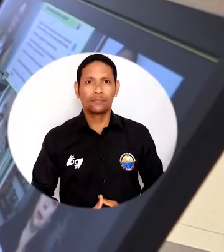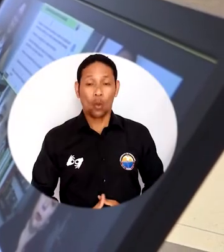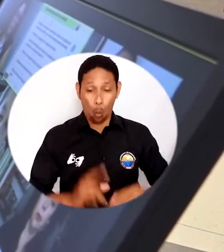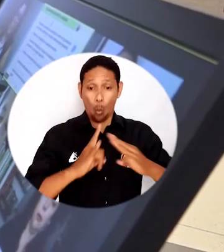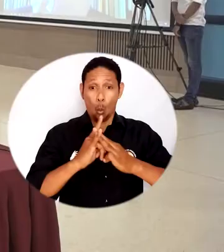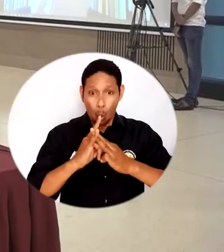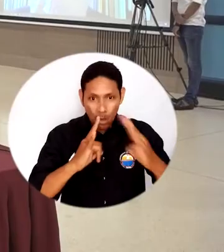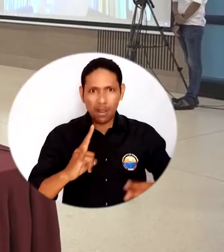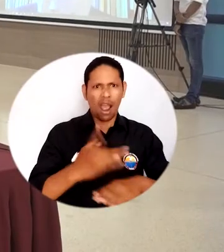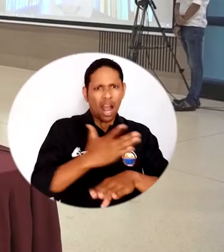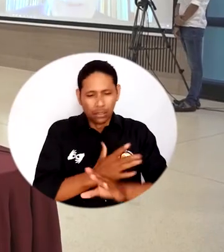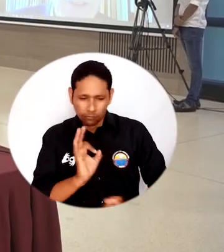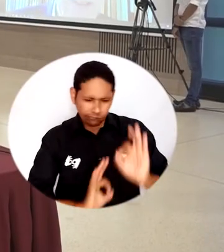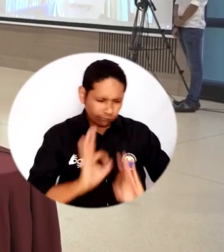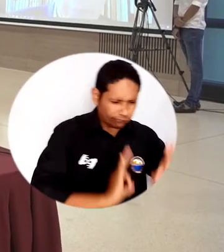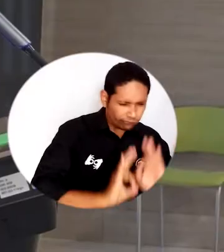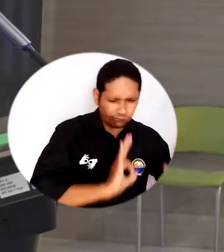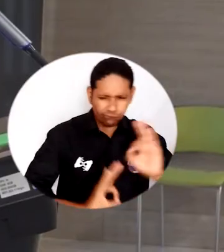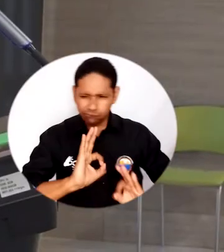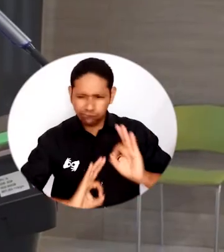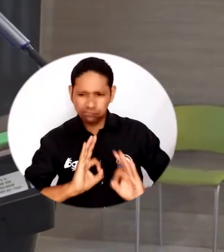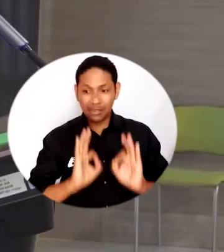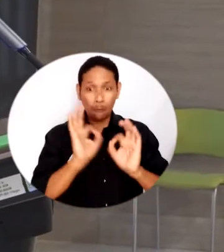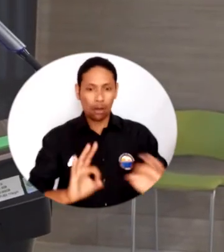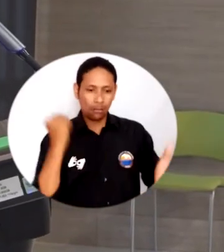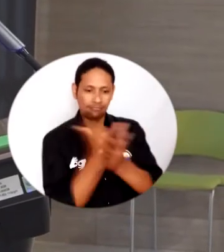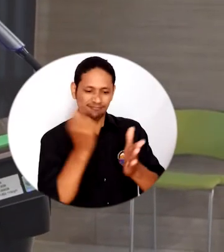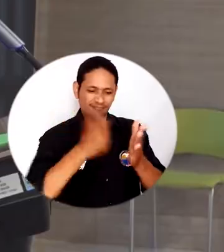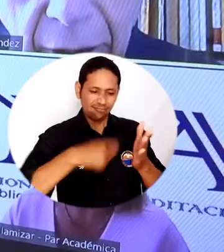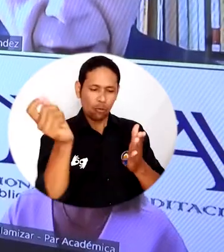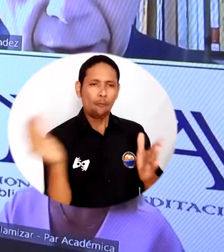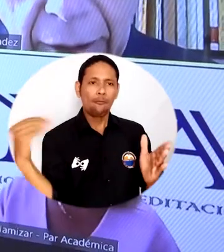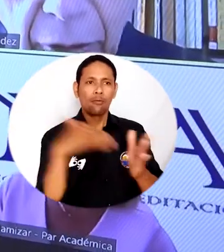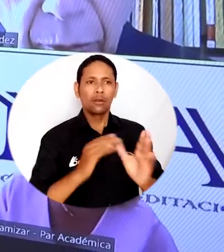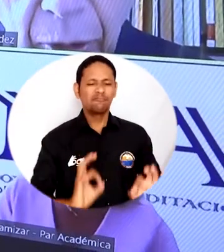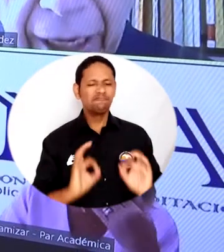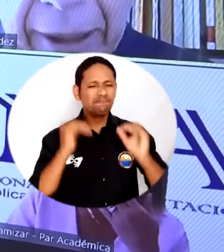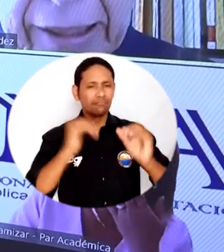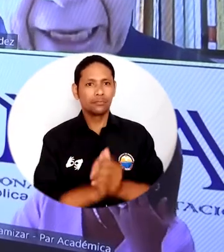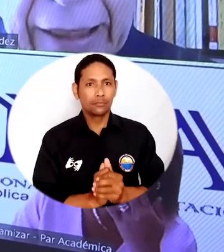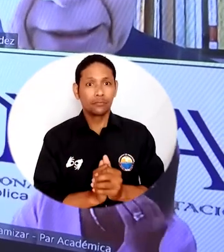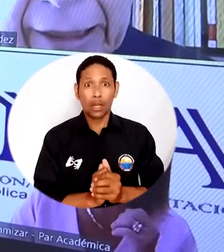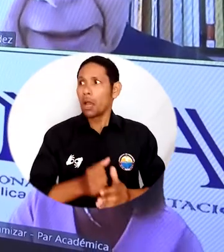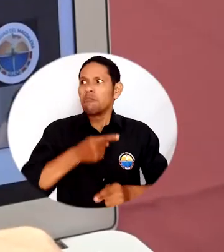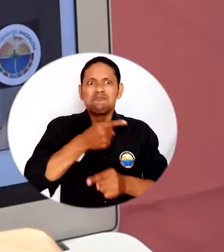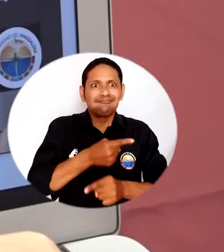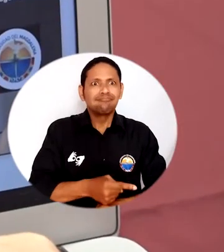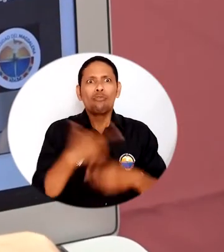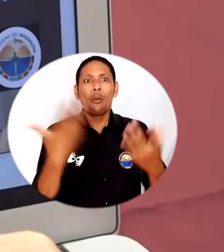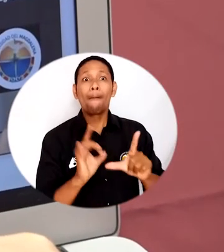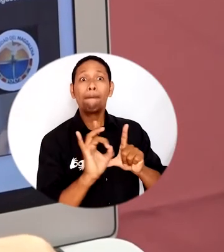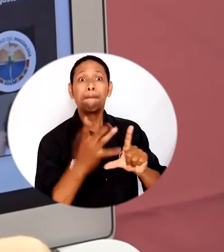La Universidad del Magdalena desarrolló la agenda de visita de evaluación externa con fines de renovación de la acreditación institucional, la cual se